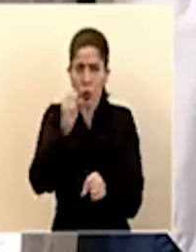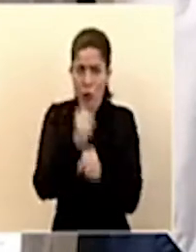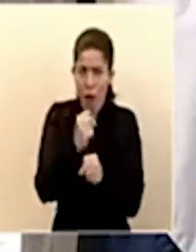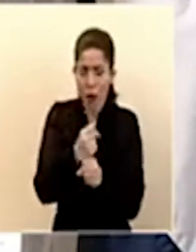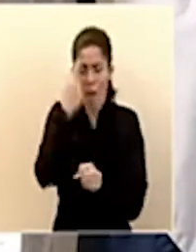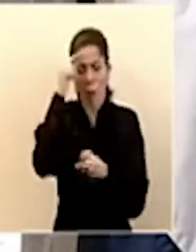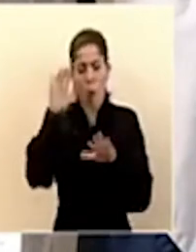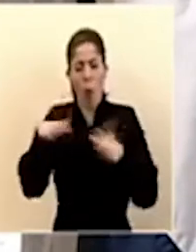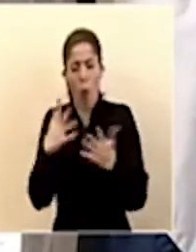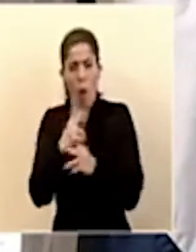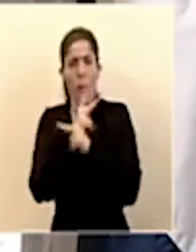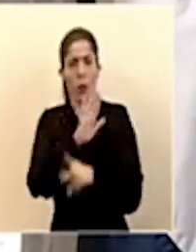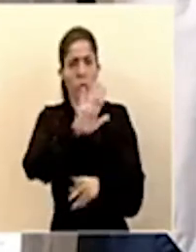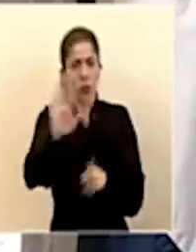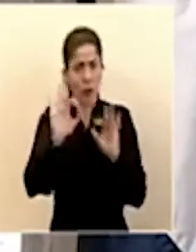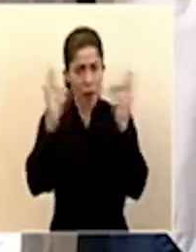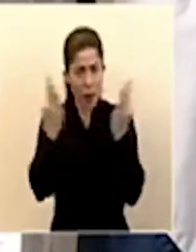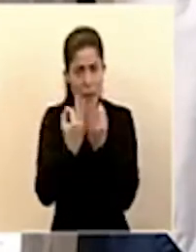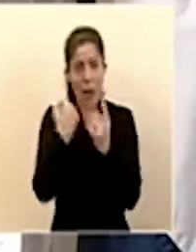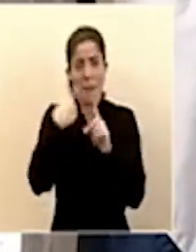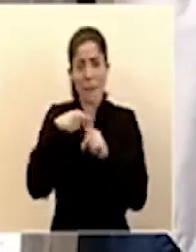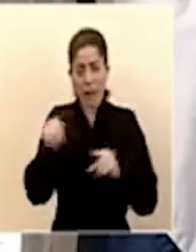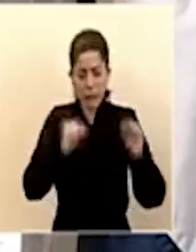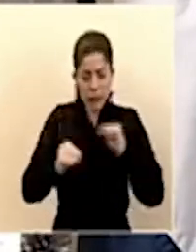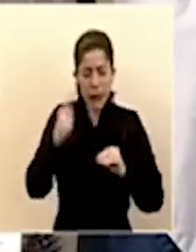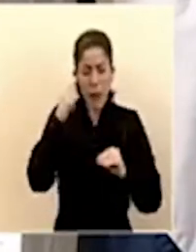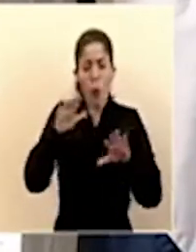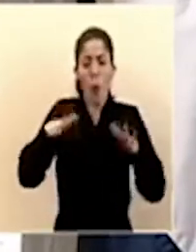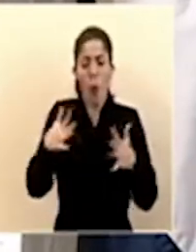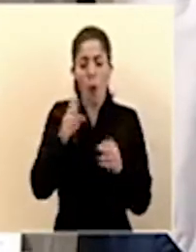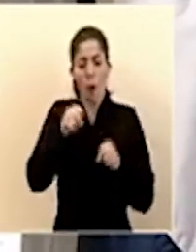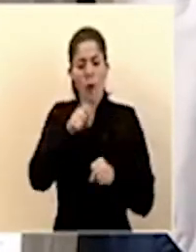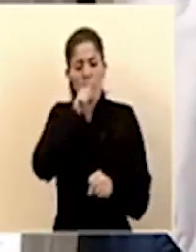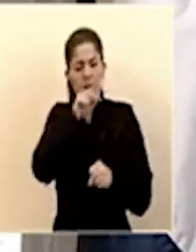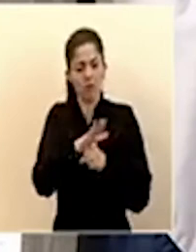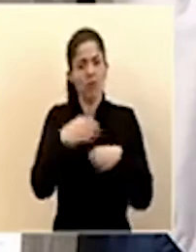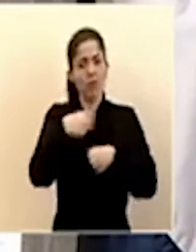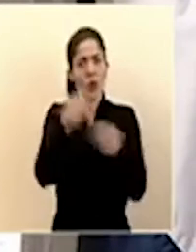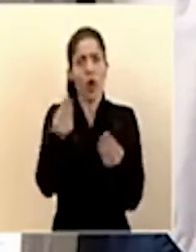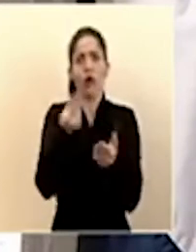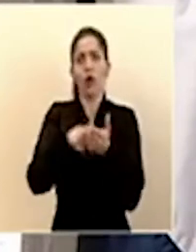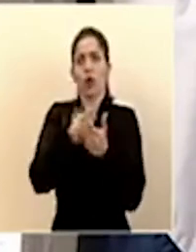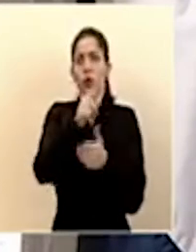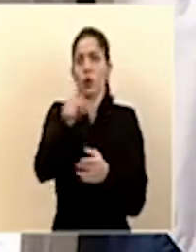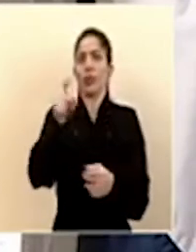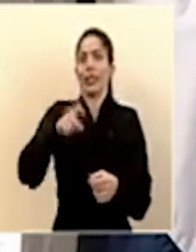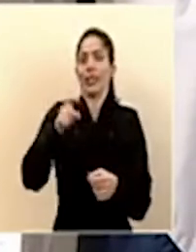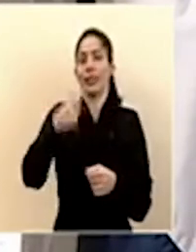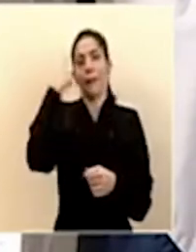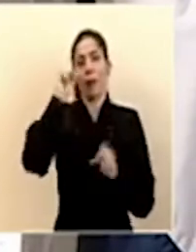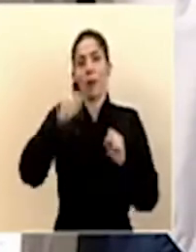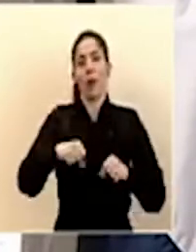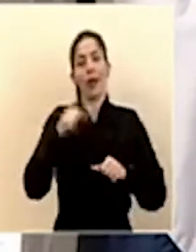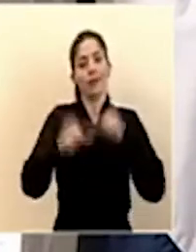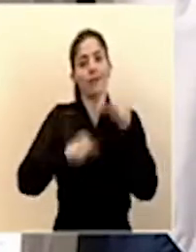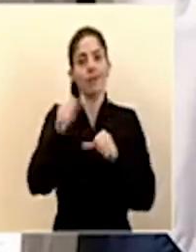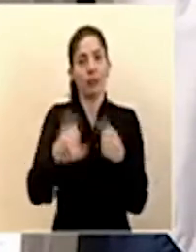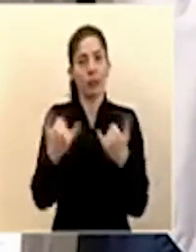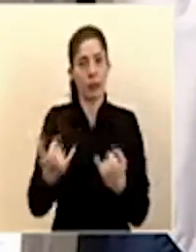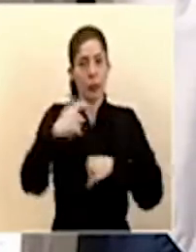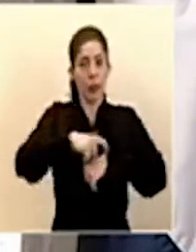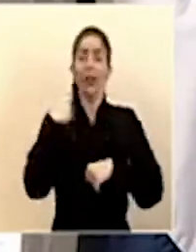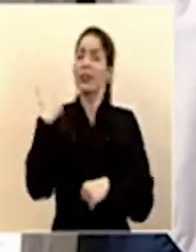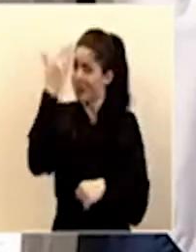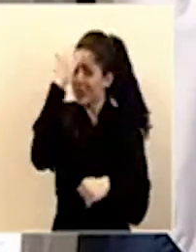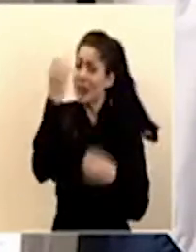a su familia y están pensados también para poder garantizar de que tengan la suficiente liquidez para salir adelante en este momento sé